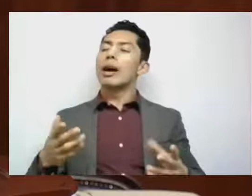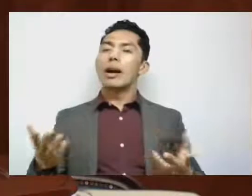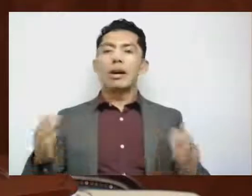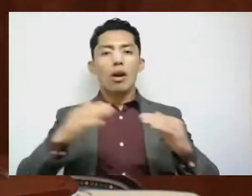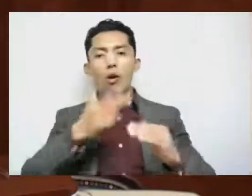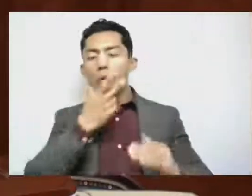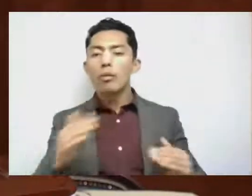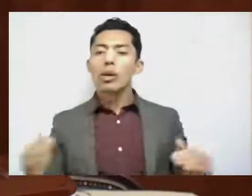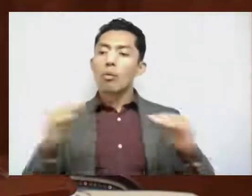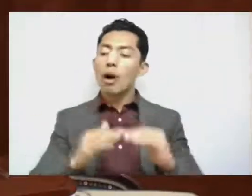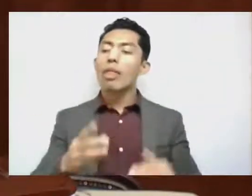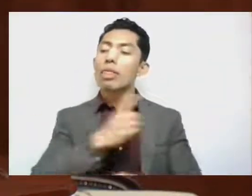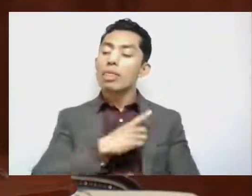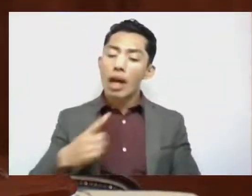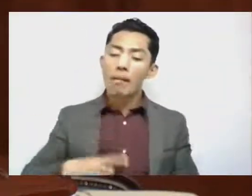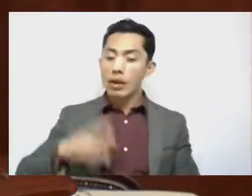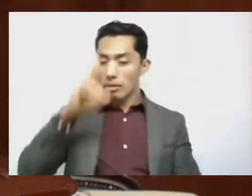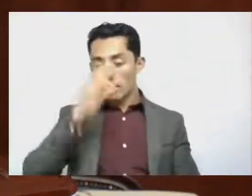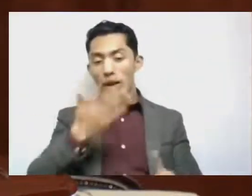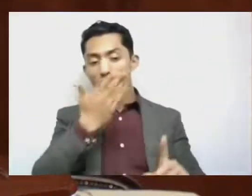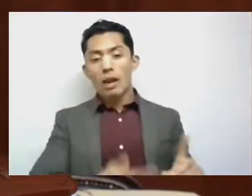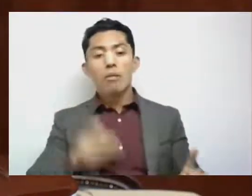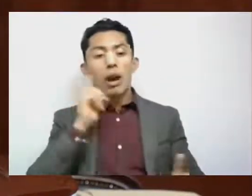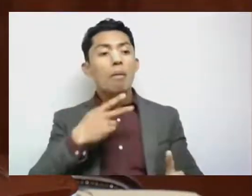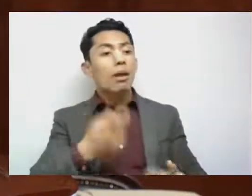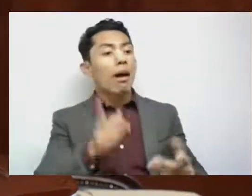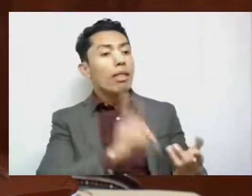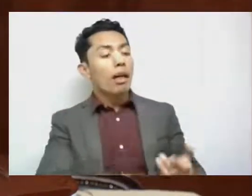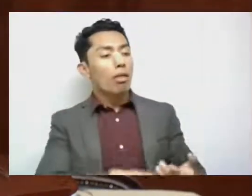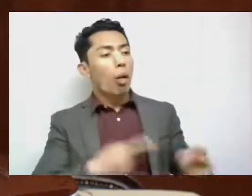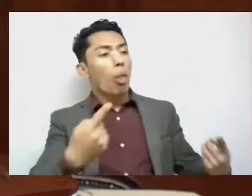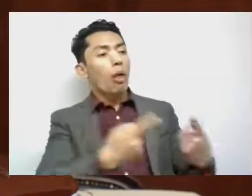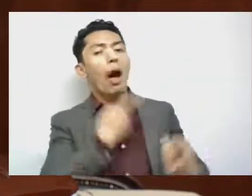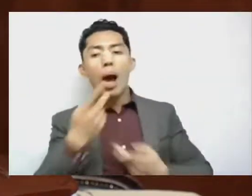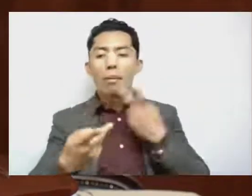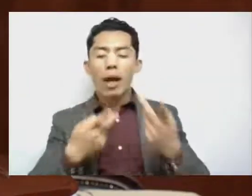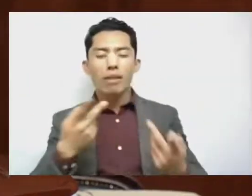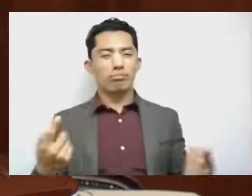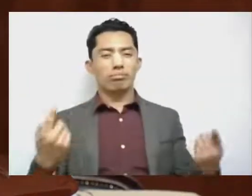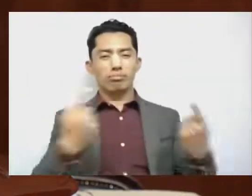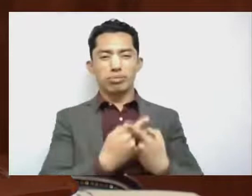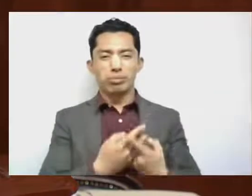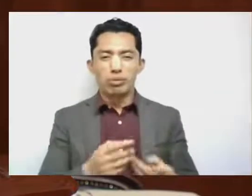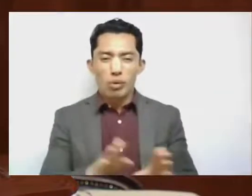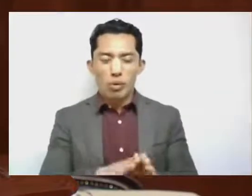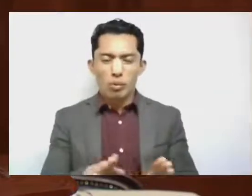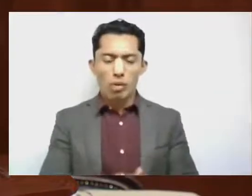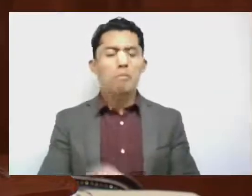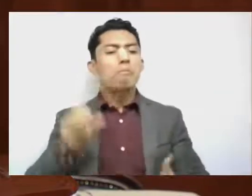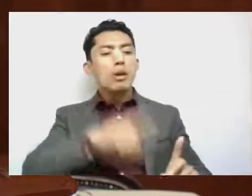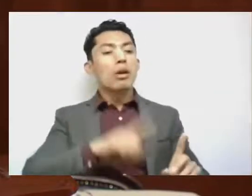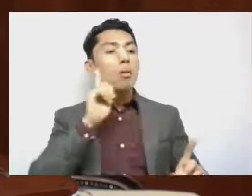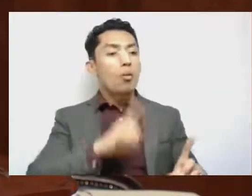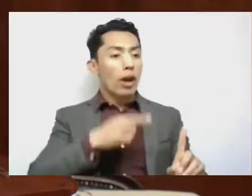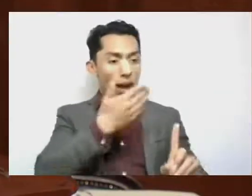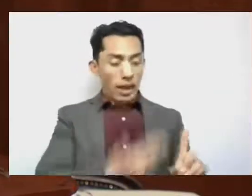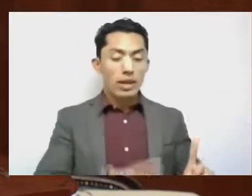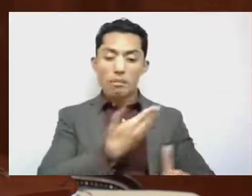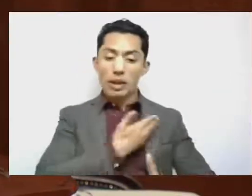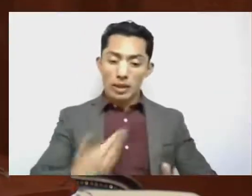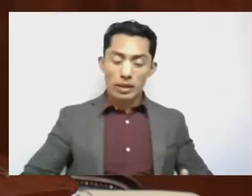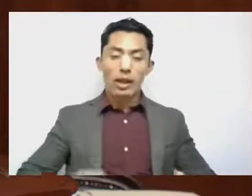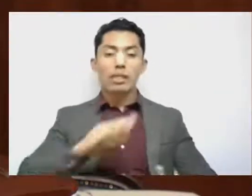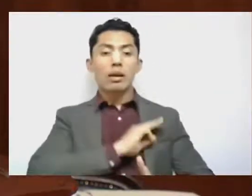respeto por las mujeres? Y lo mismo, si ellas son presidentas municipales, por